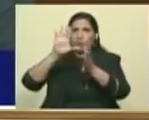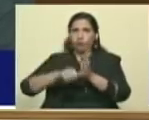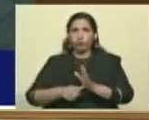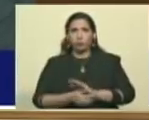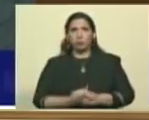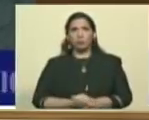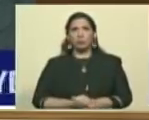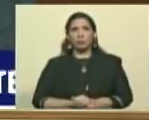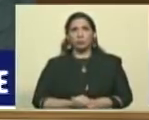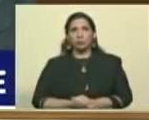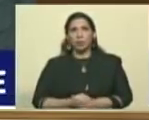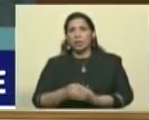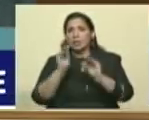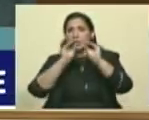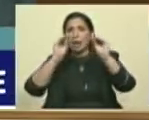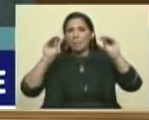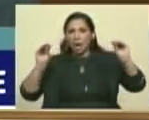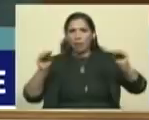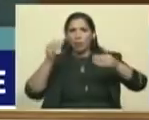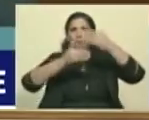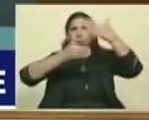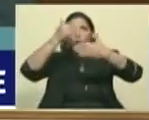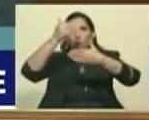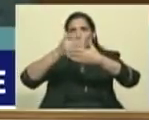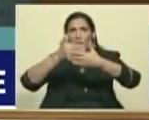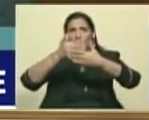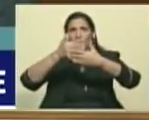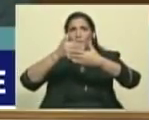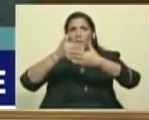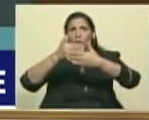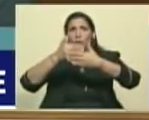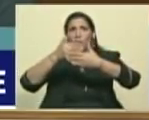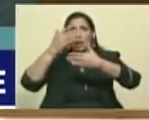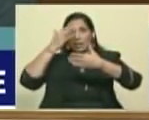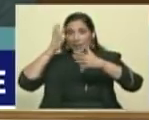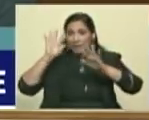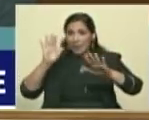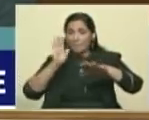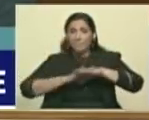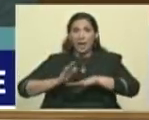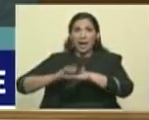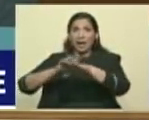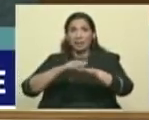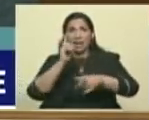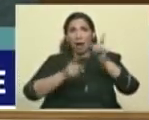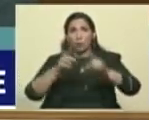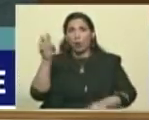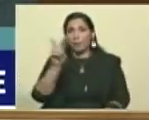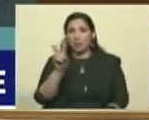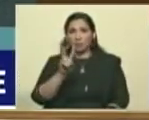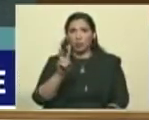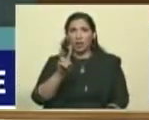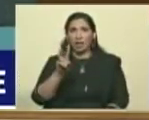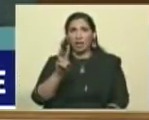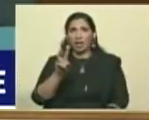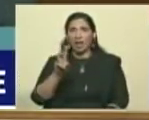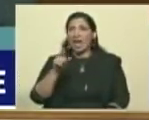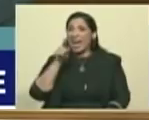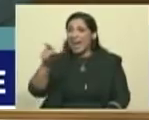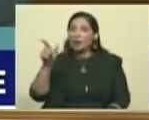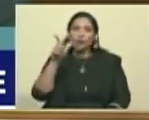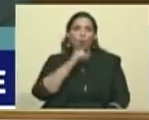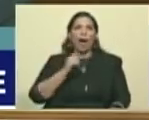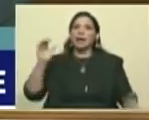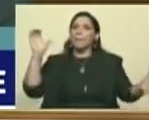a bloqueos, en caso que ocurra algo aquí en Venezuela, debe ser tratado como enemigo de la